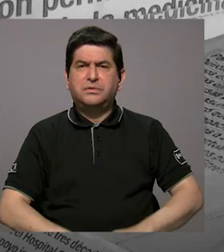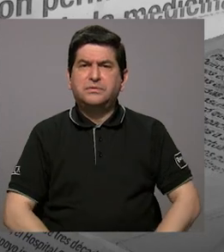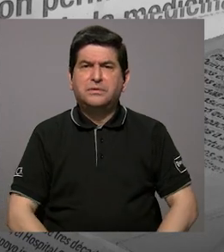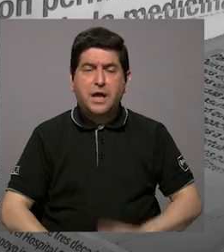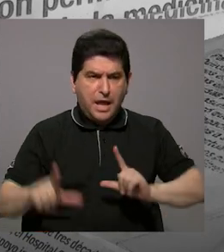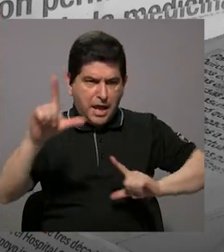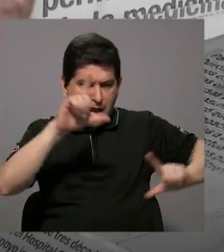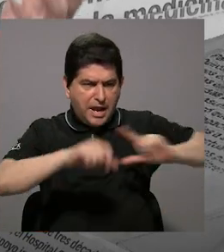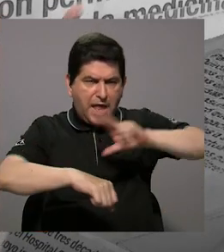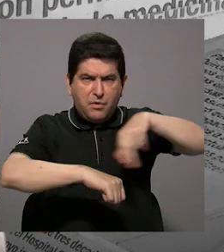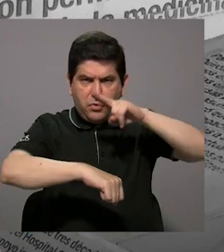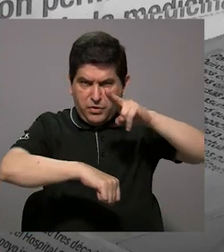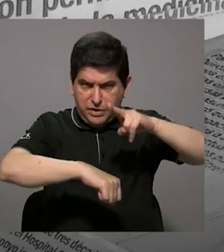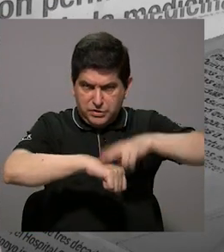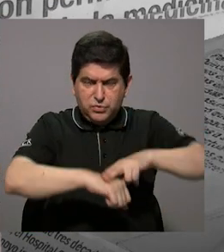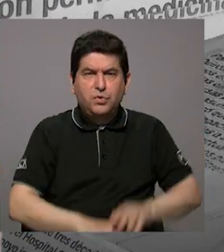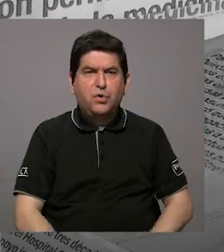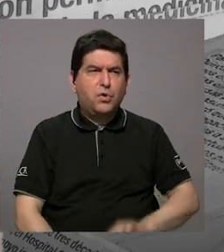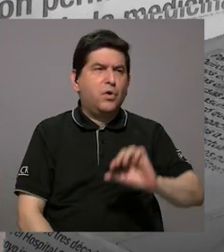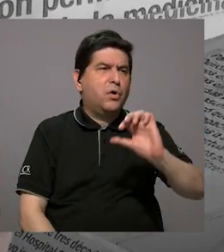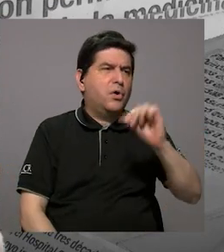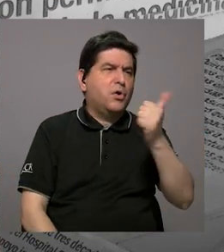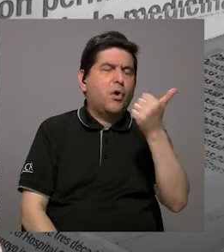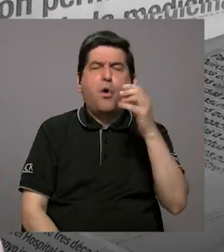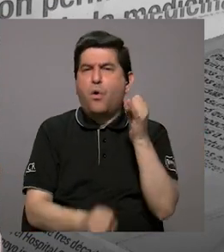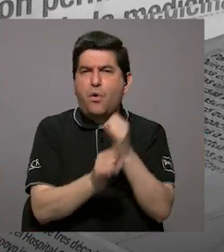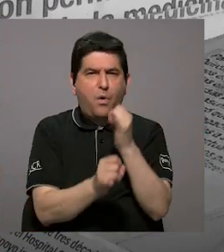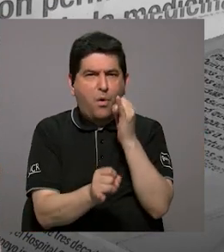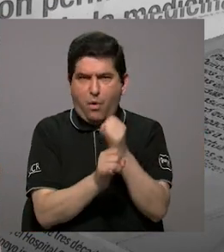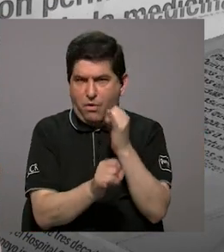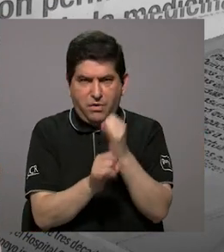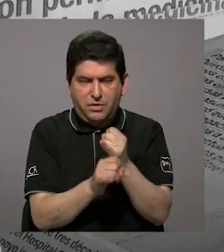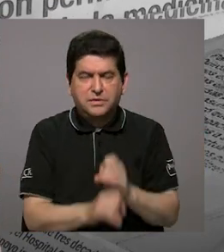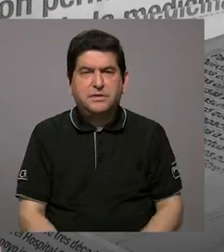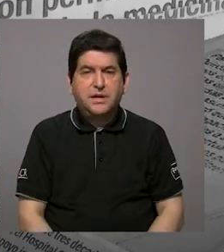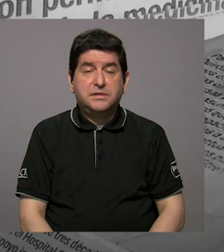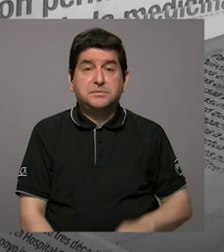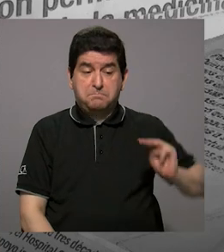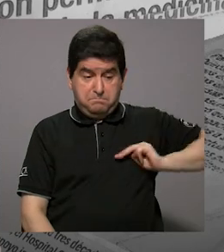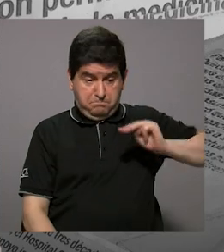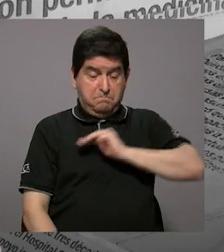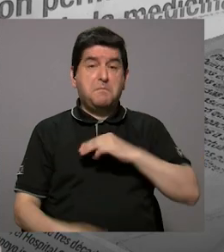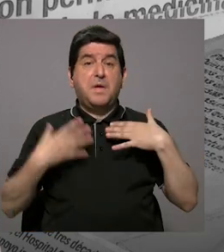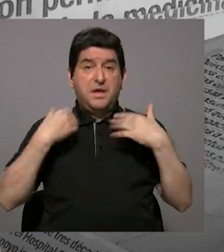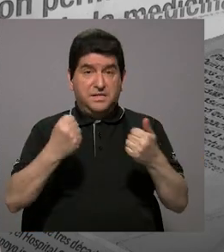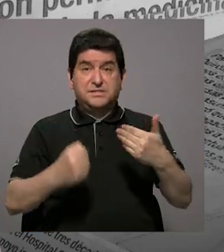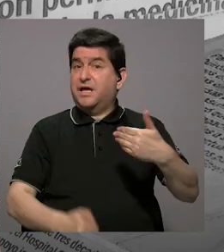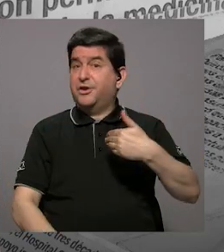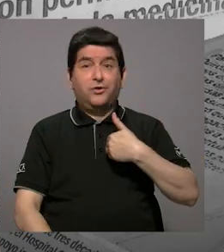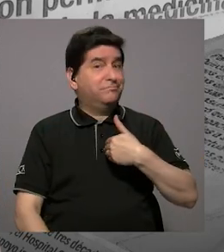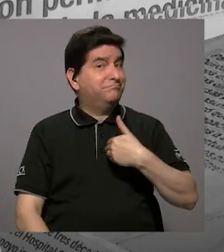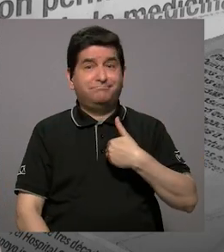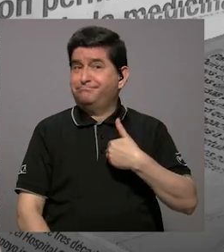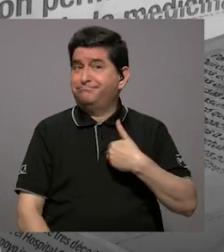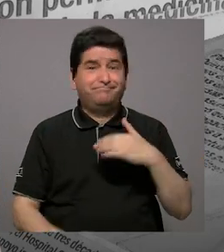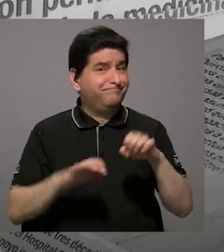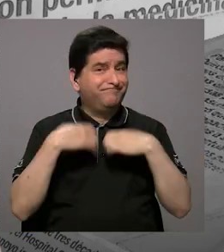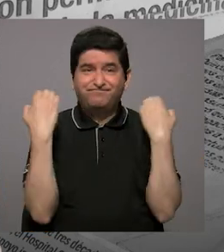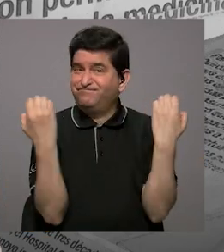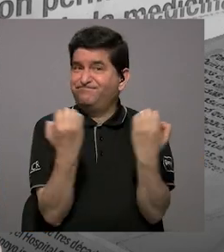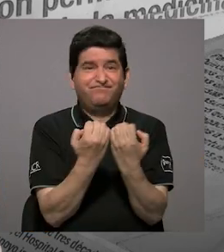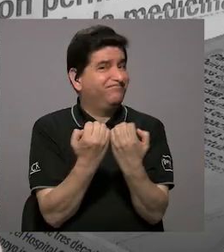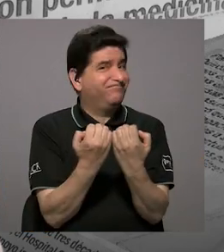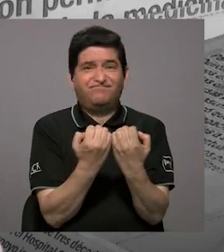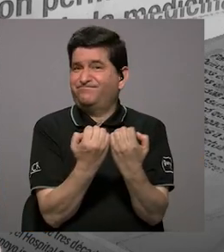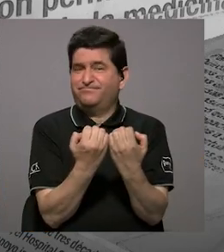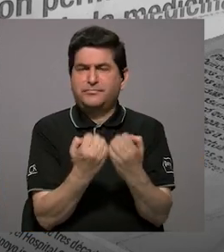que el Laboratorio Nacional, que otra serie de entidades, el mismo Ministerio de Salud, no contaba con los